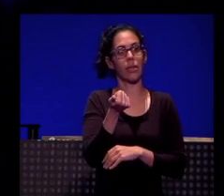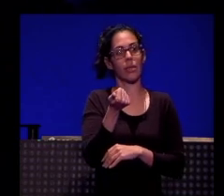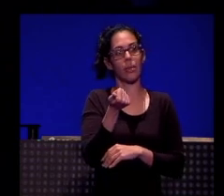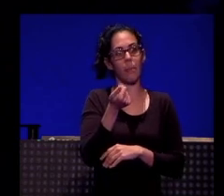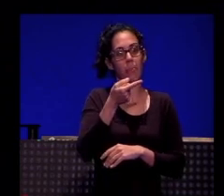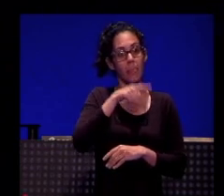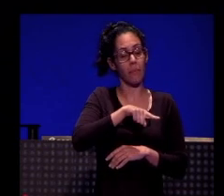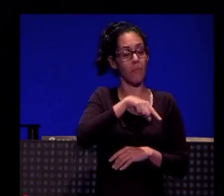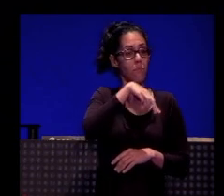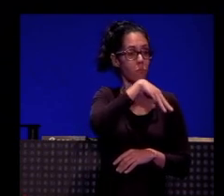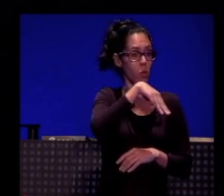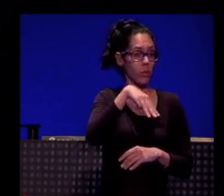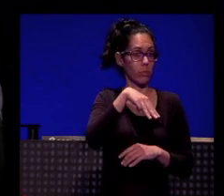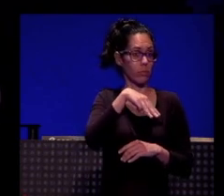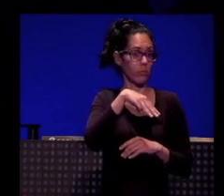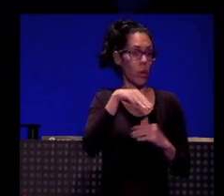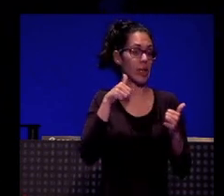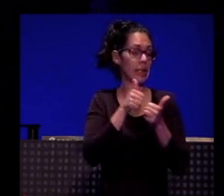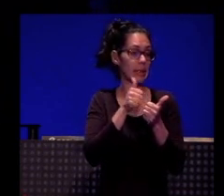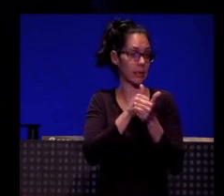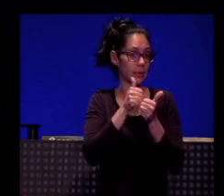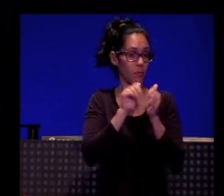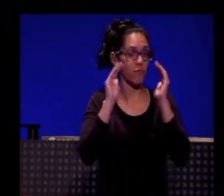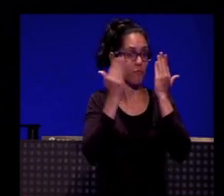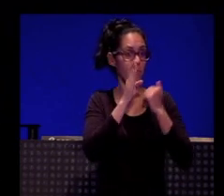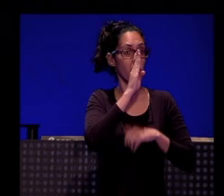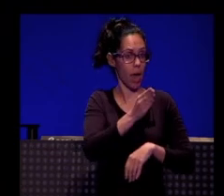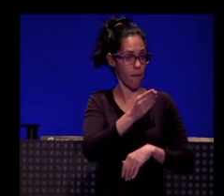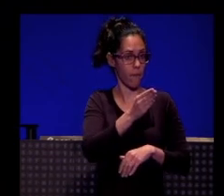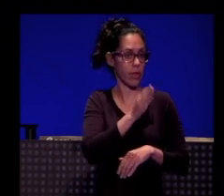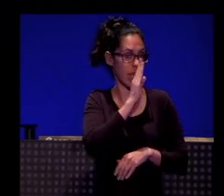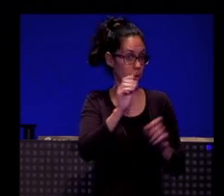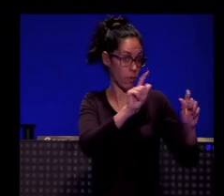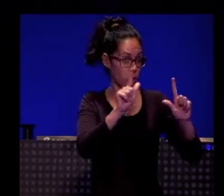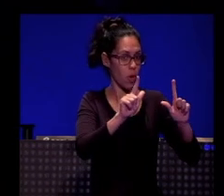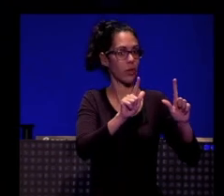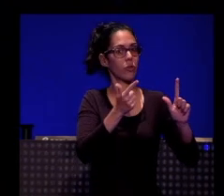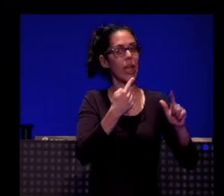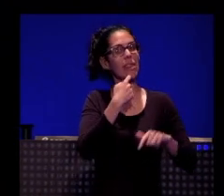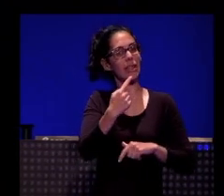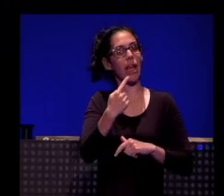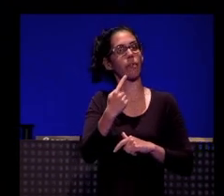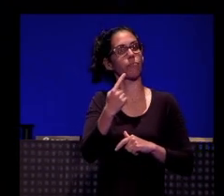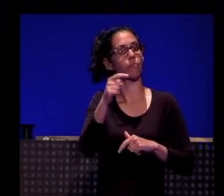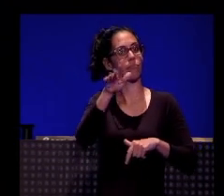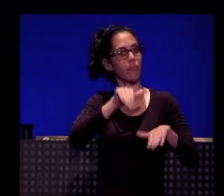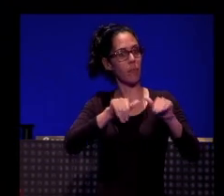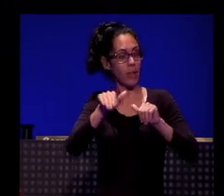los seguidores del Facebook Live en el directo de la televisión, invitando al resto de